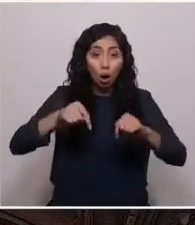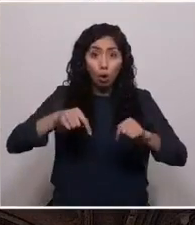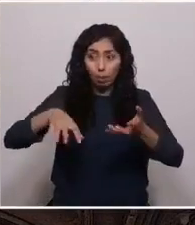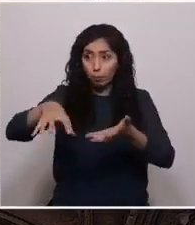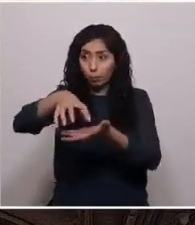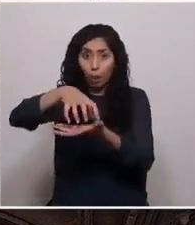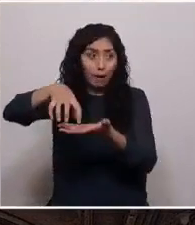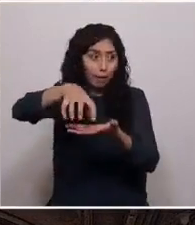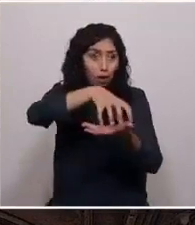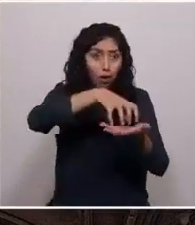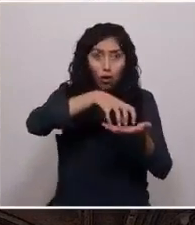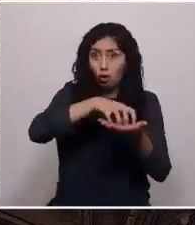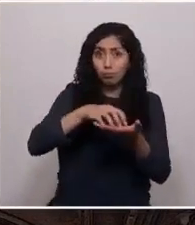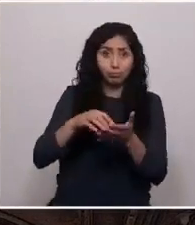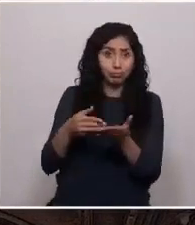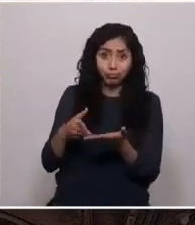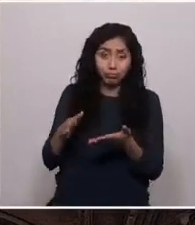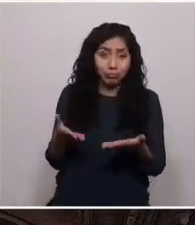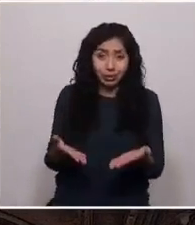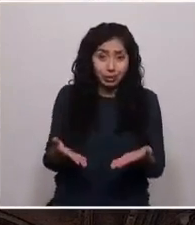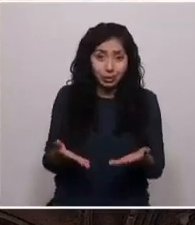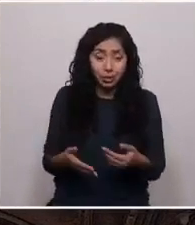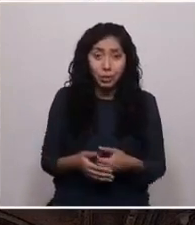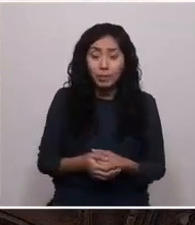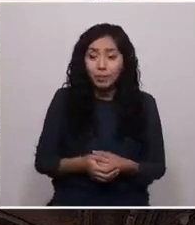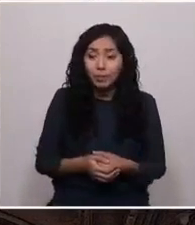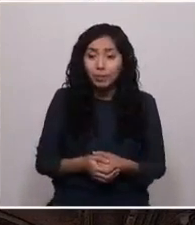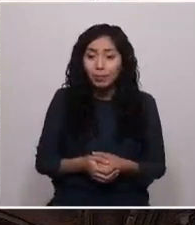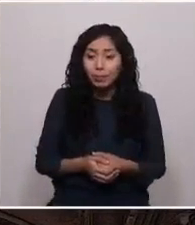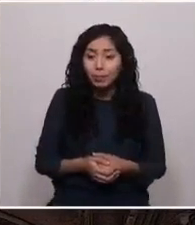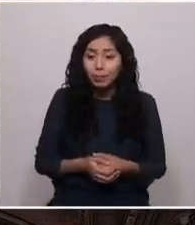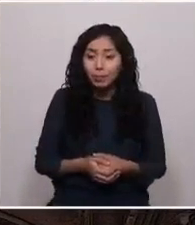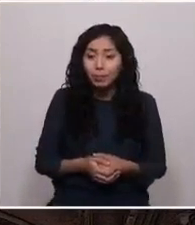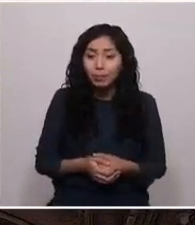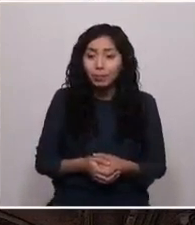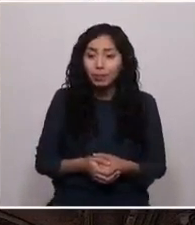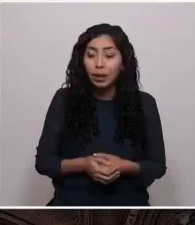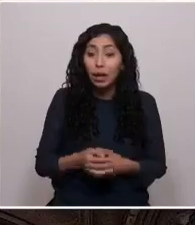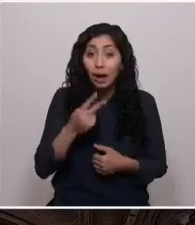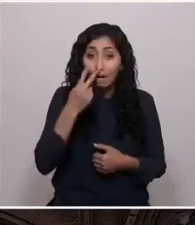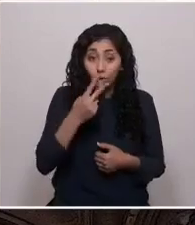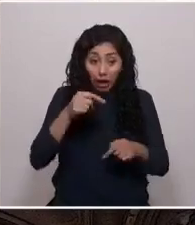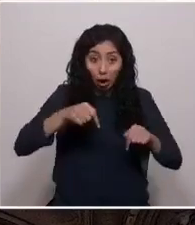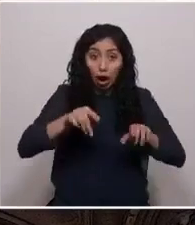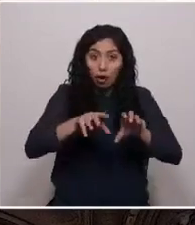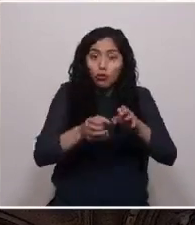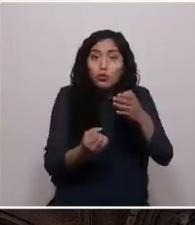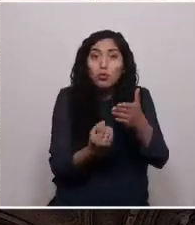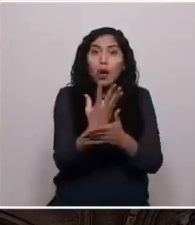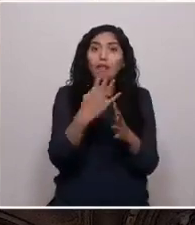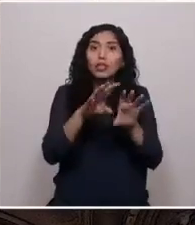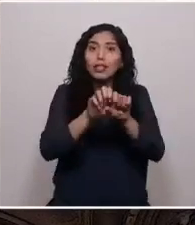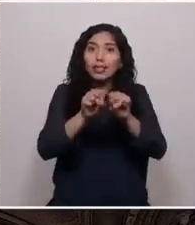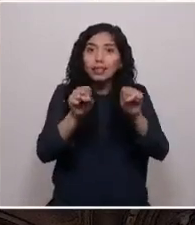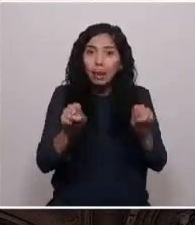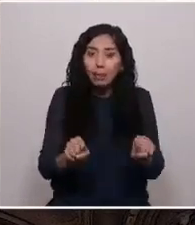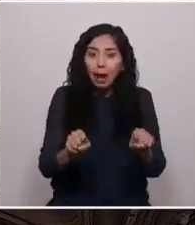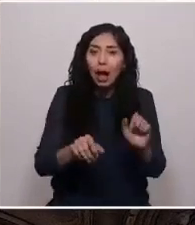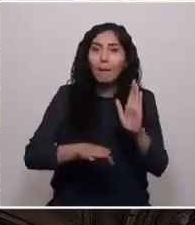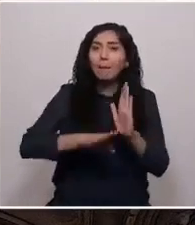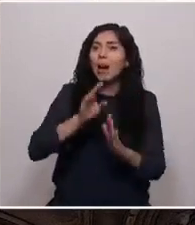no por la institucionalidad política. Y debe emerger un nuevo sistema biocéntrico,